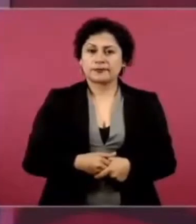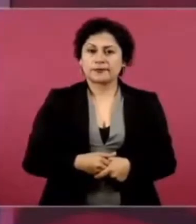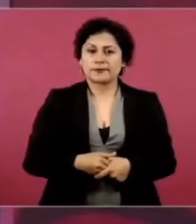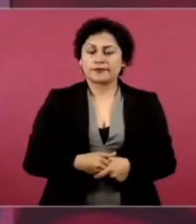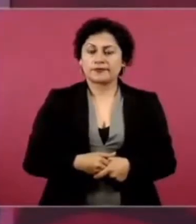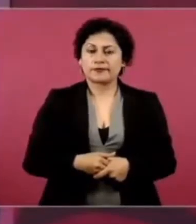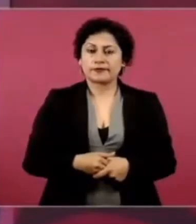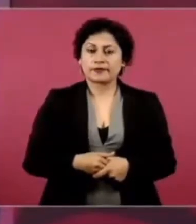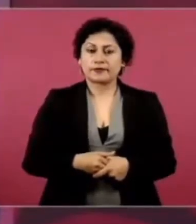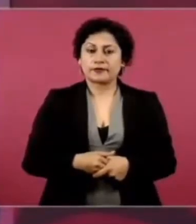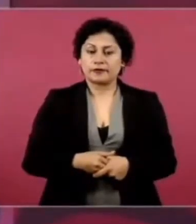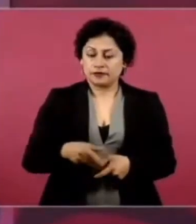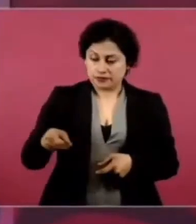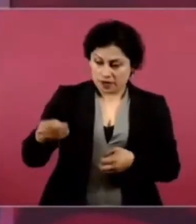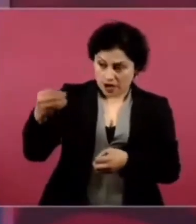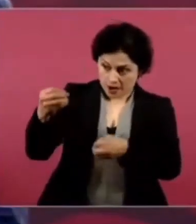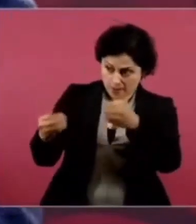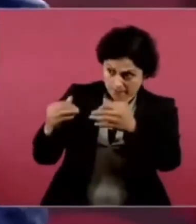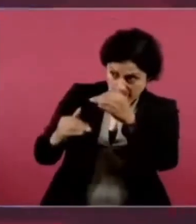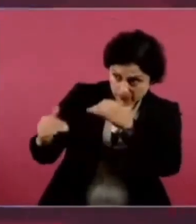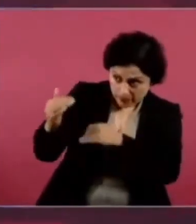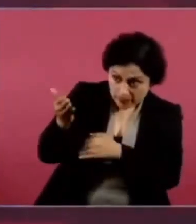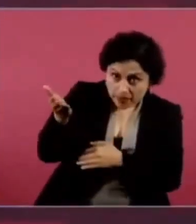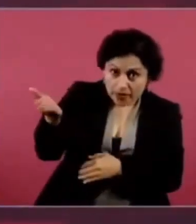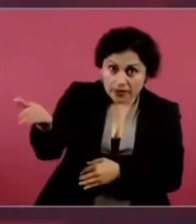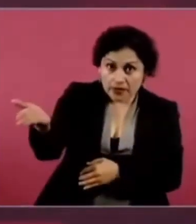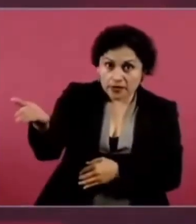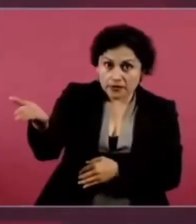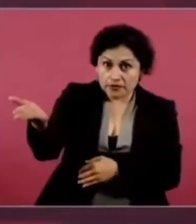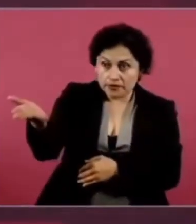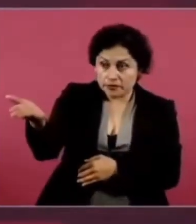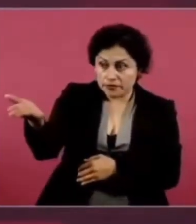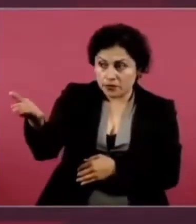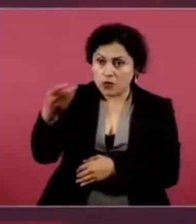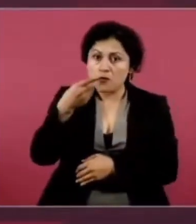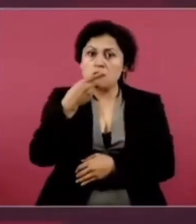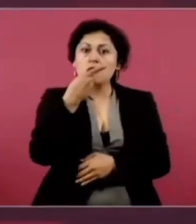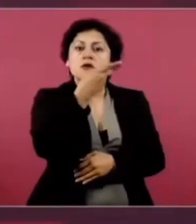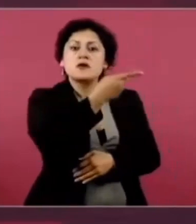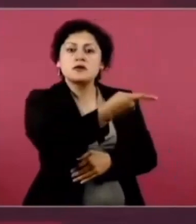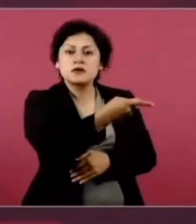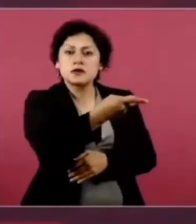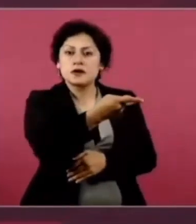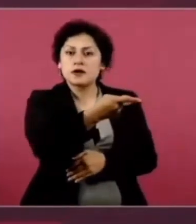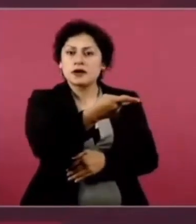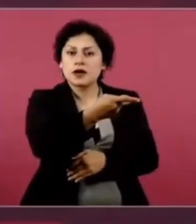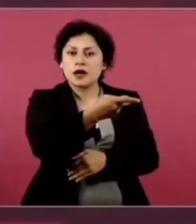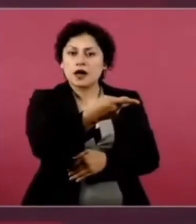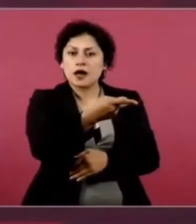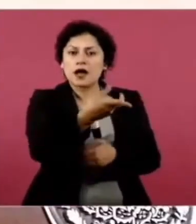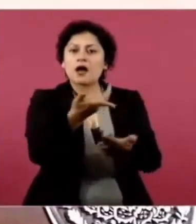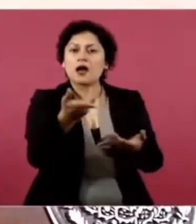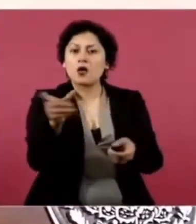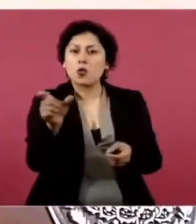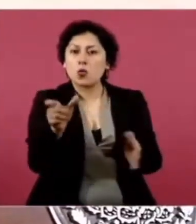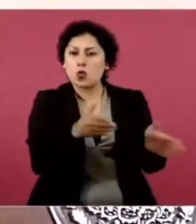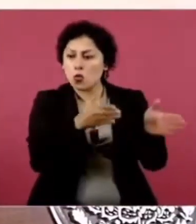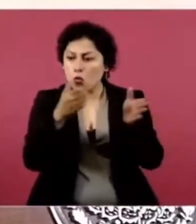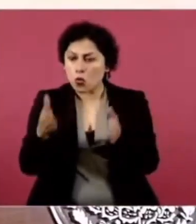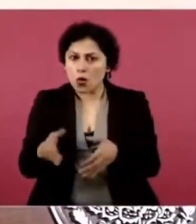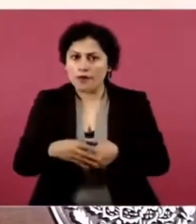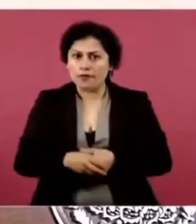ministro que no tiene ningún plazo. Como han filtrado